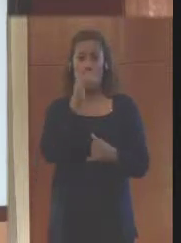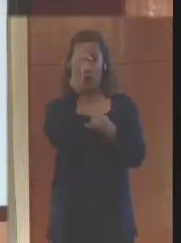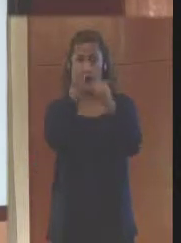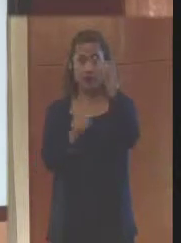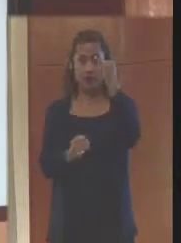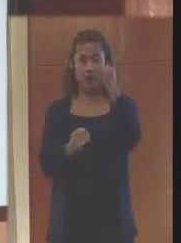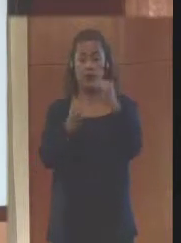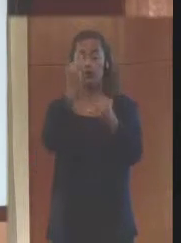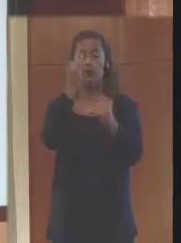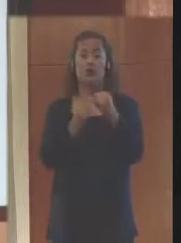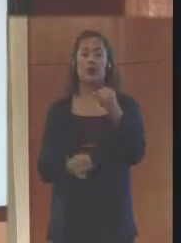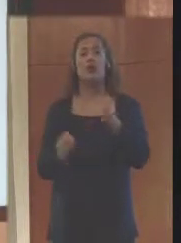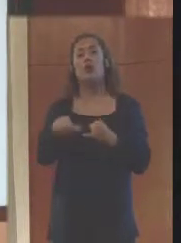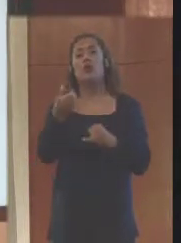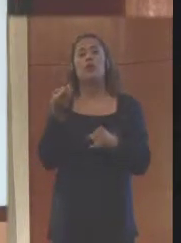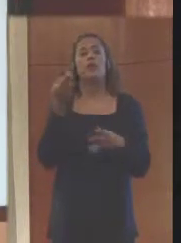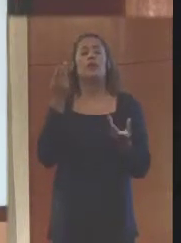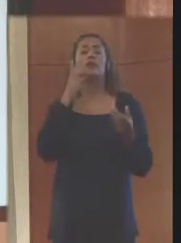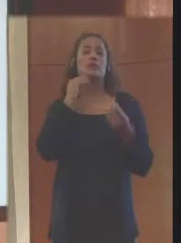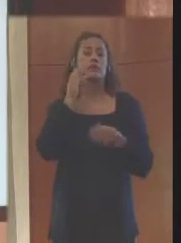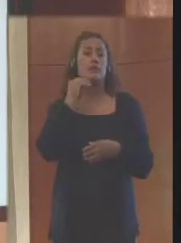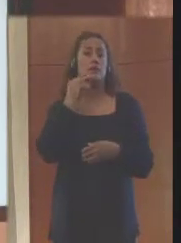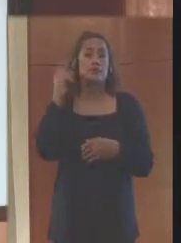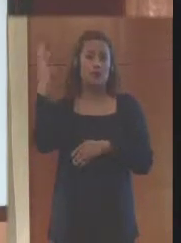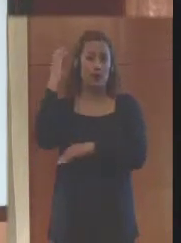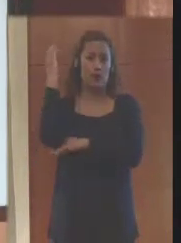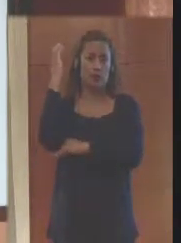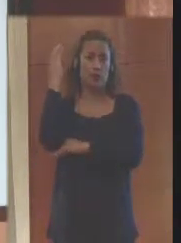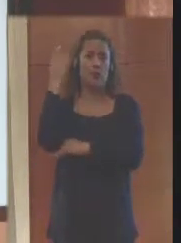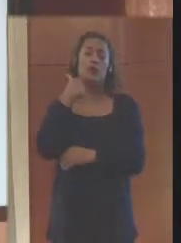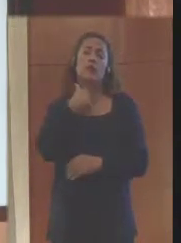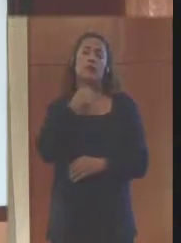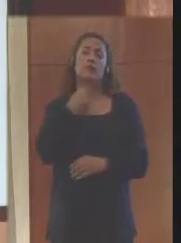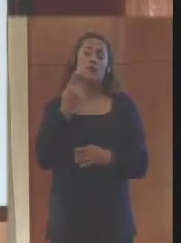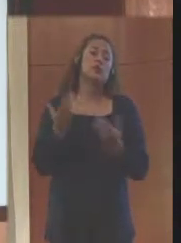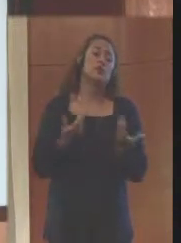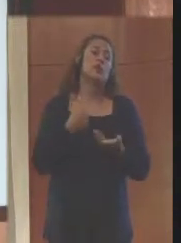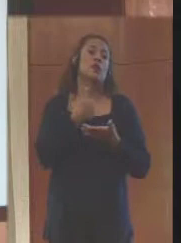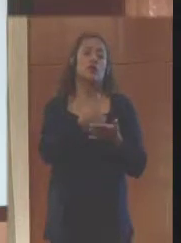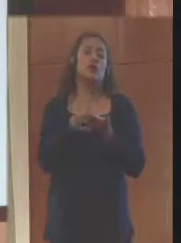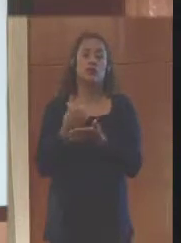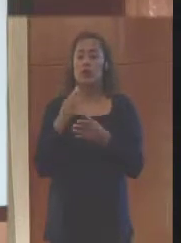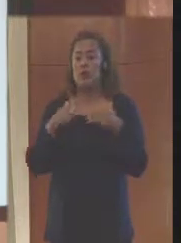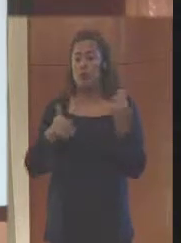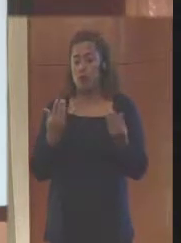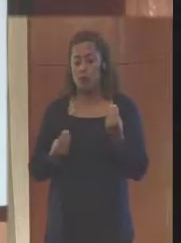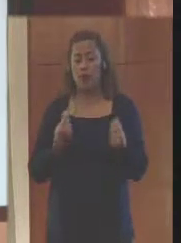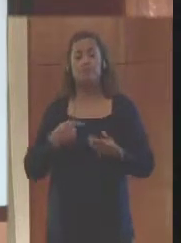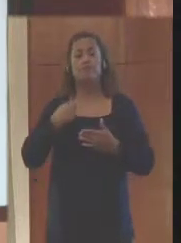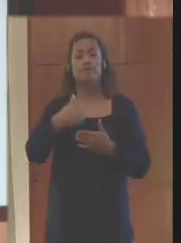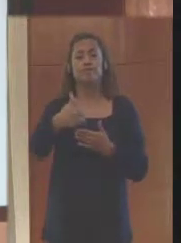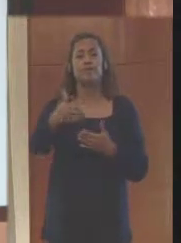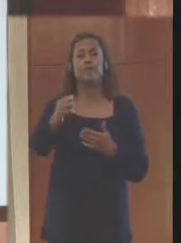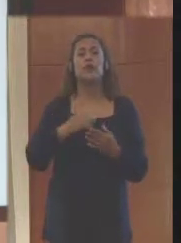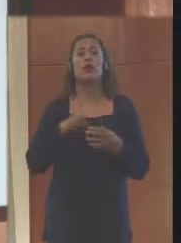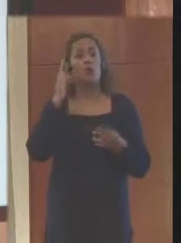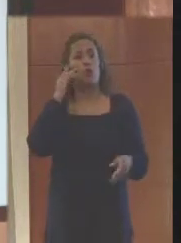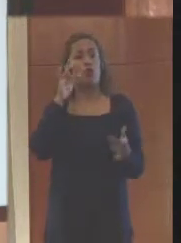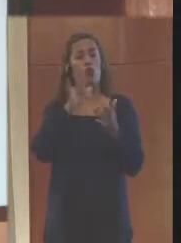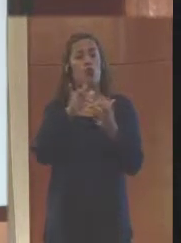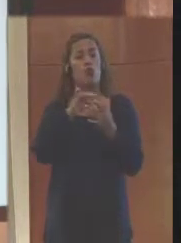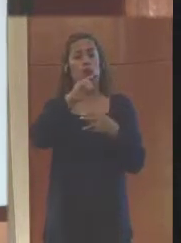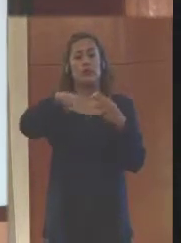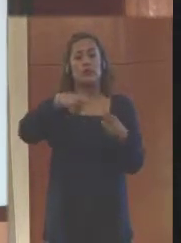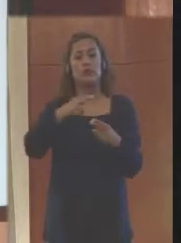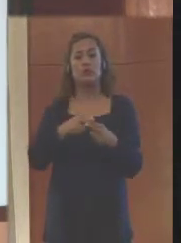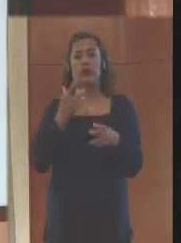Finalmente, otra de las experiencias que tenemos desde Colombia y que nos ha permitido esta articulación permanente con el Sistema Nacional de Gestión de